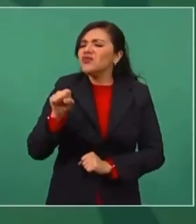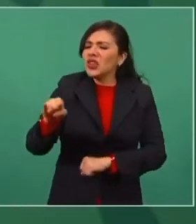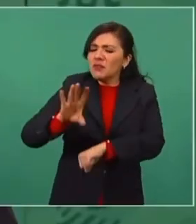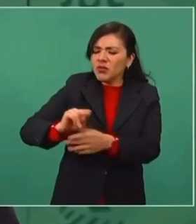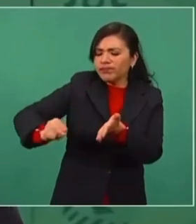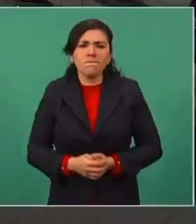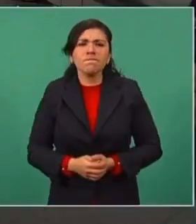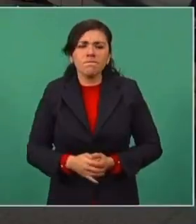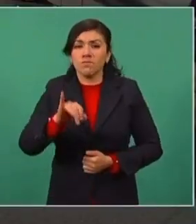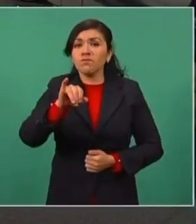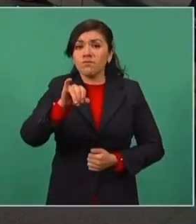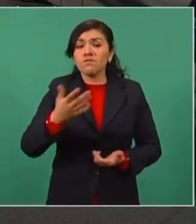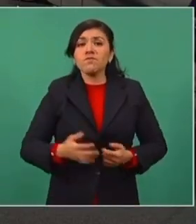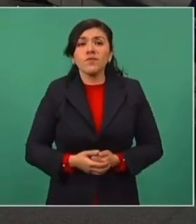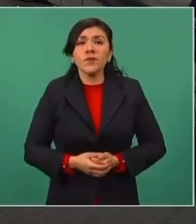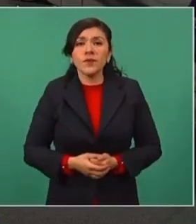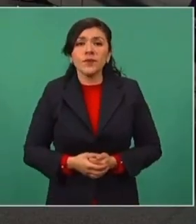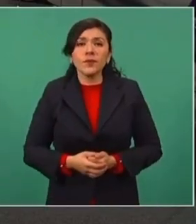más petróleo.